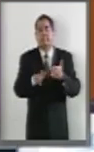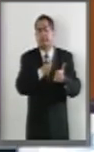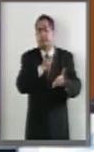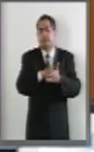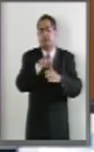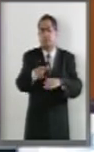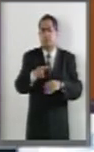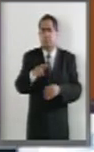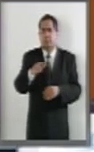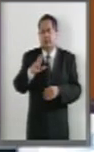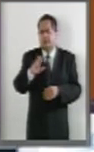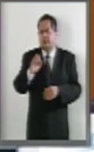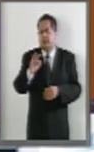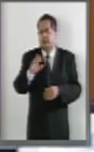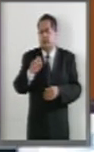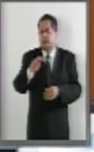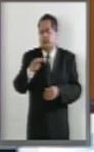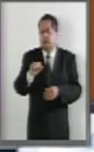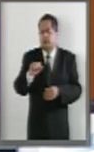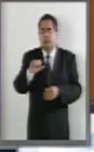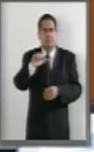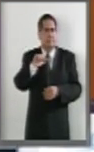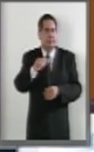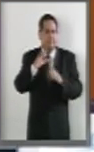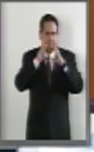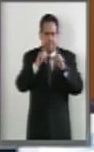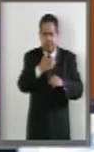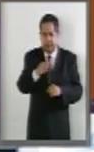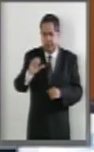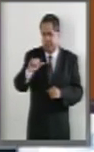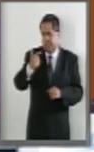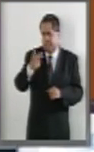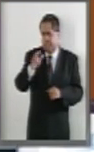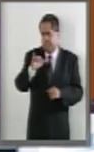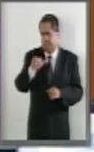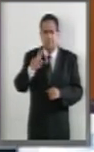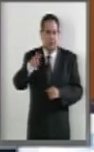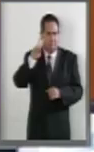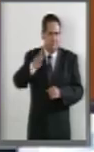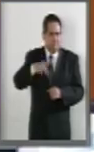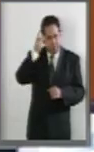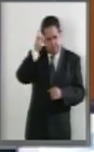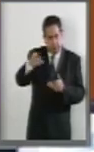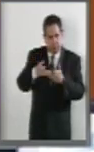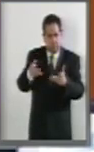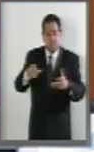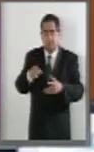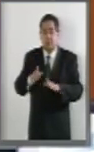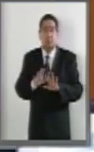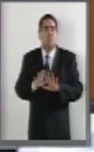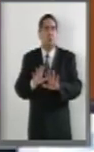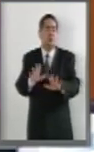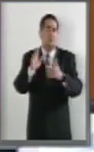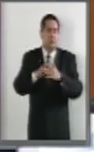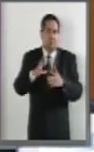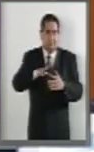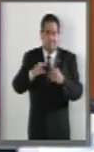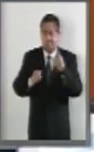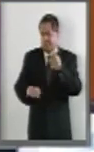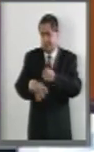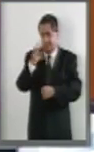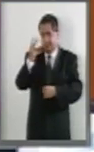Reforma Agraria, que es la que se encarga de la propiedad social y que está medio abandonada. Tenemos 14